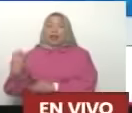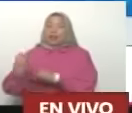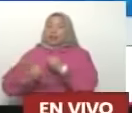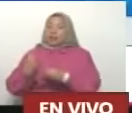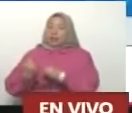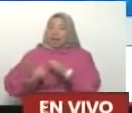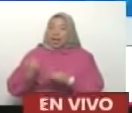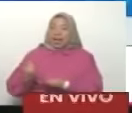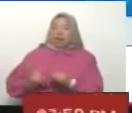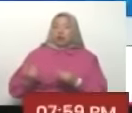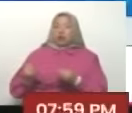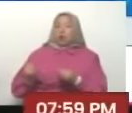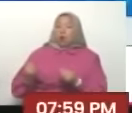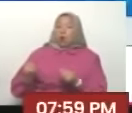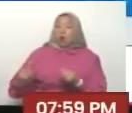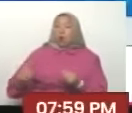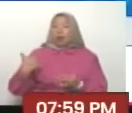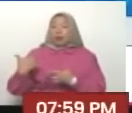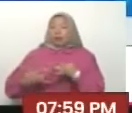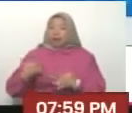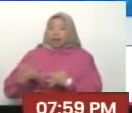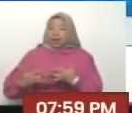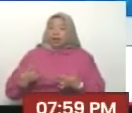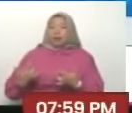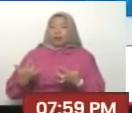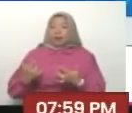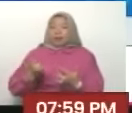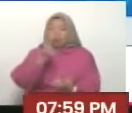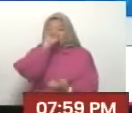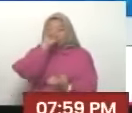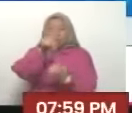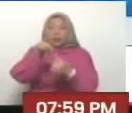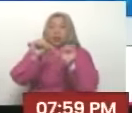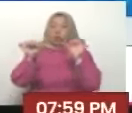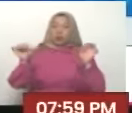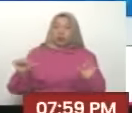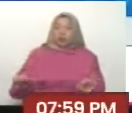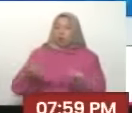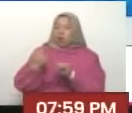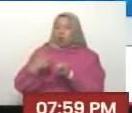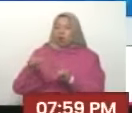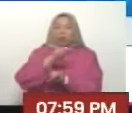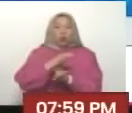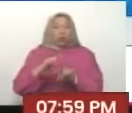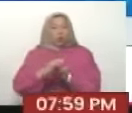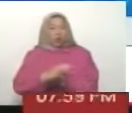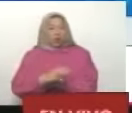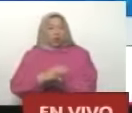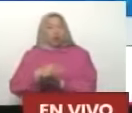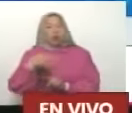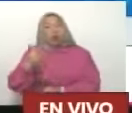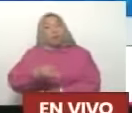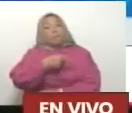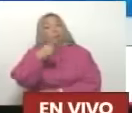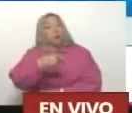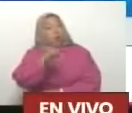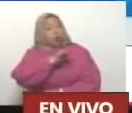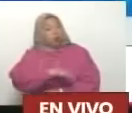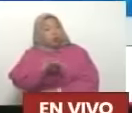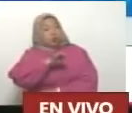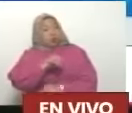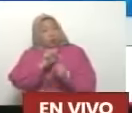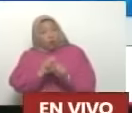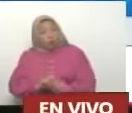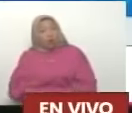Construyendo Construyendo Un nuevo modelo Político Cultural Hablar de políticas Hablar de la cultura De la sociedad De los valores